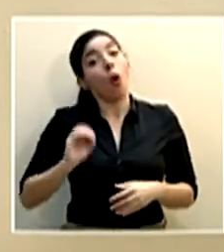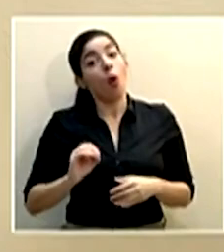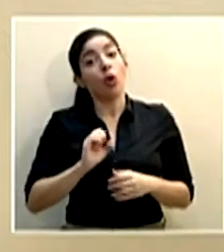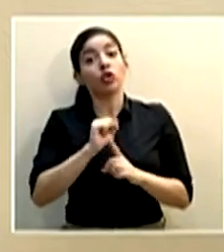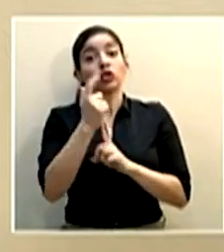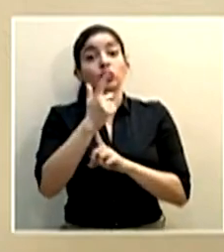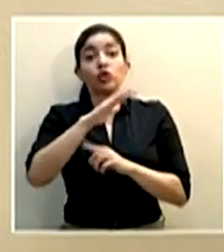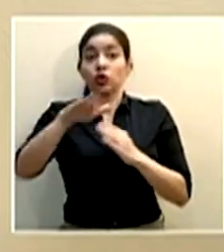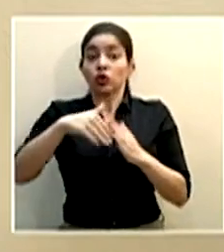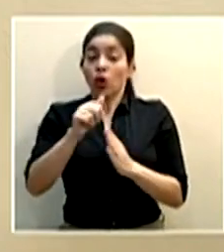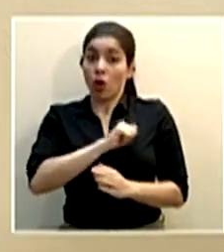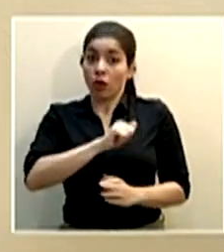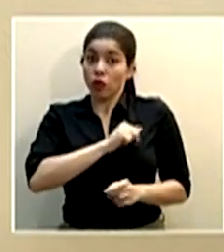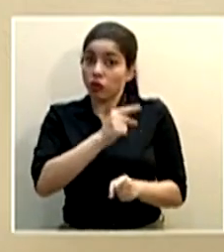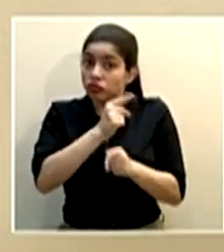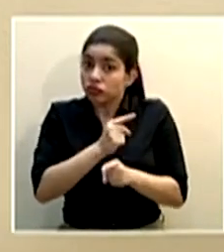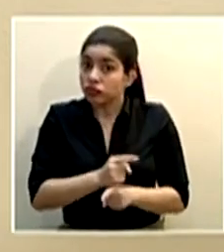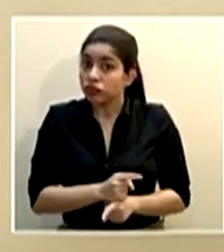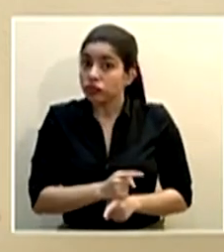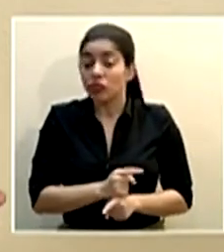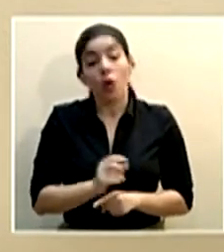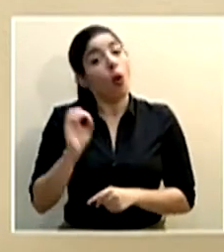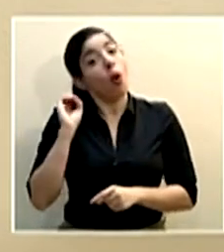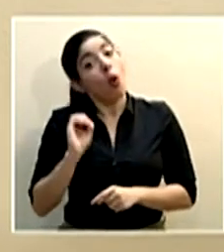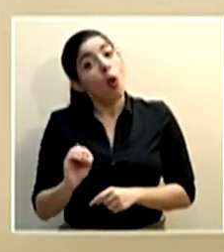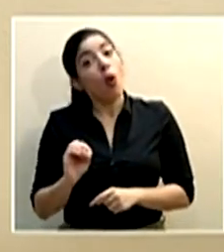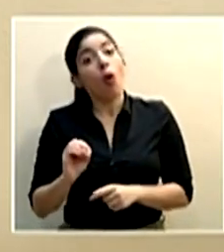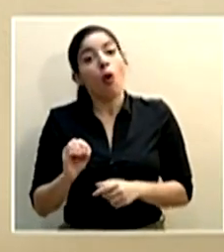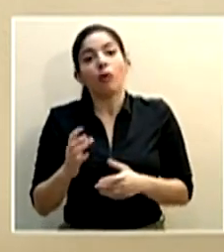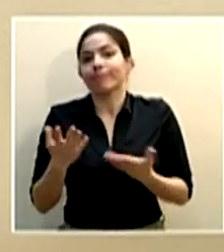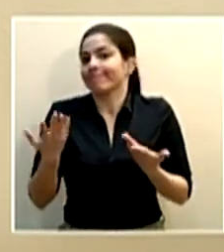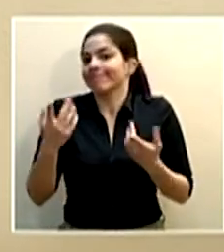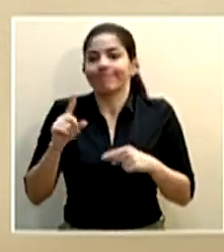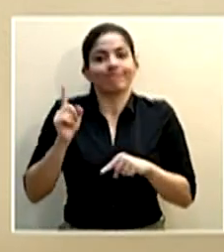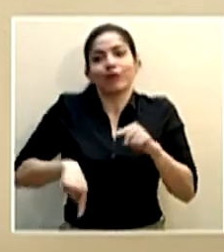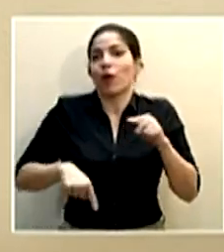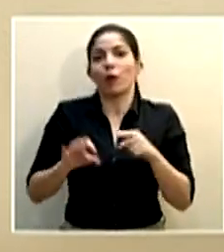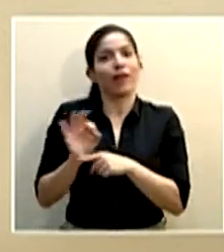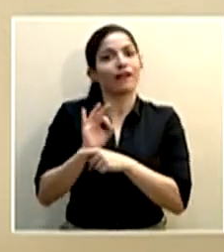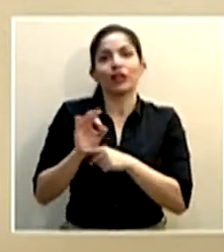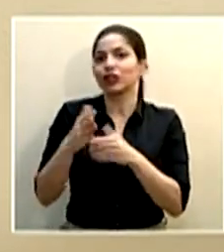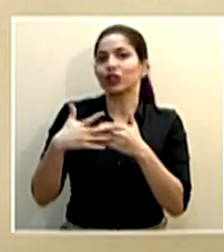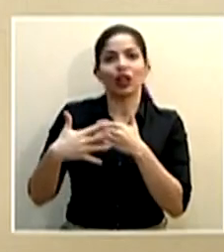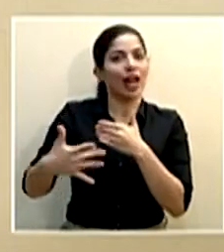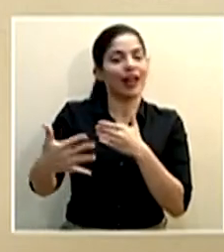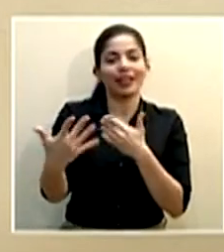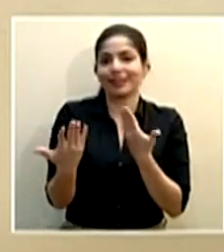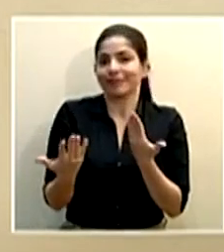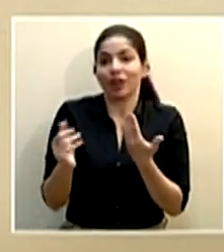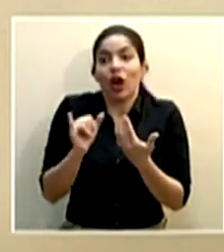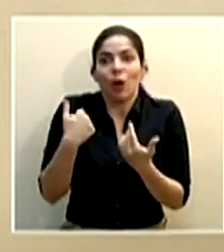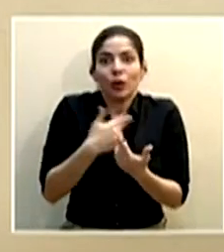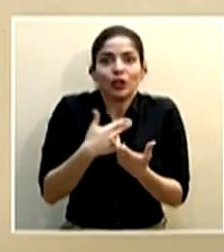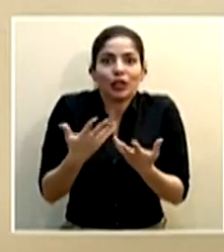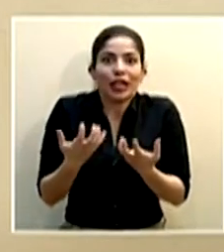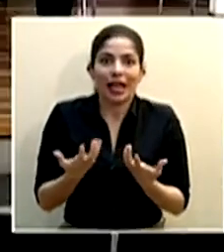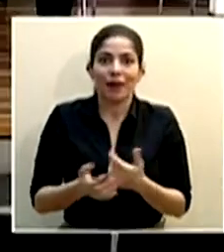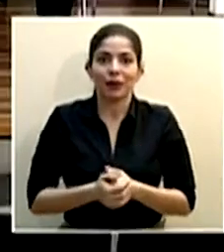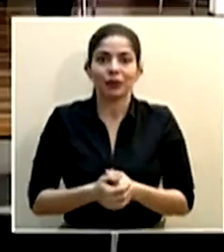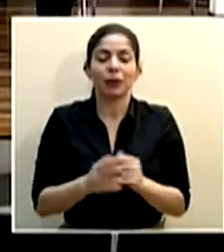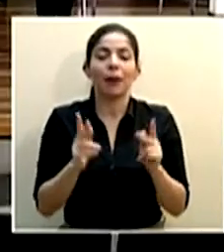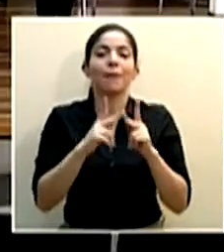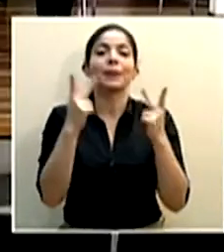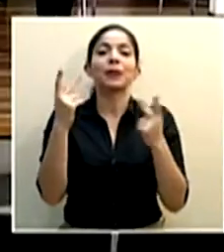socialmente como tiene que ser o entonces no podemos tener la sociedad funcionando como quisiéramos el